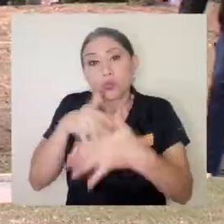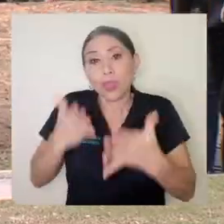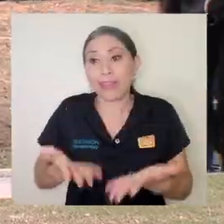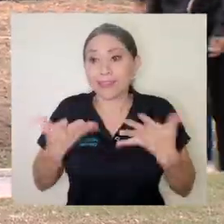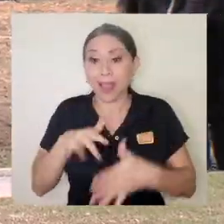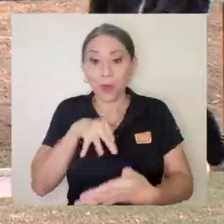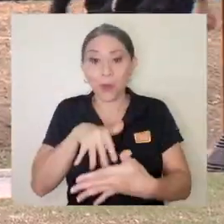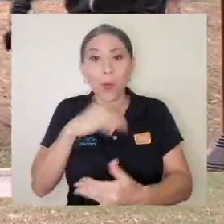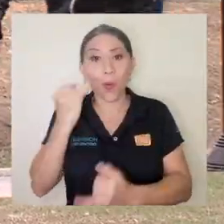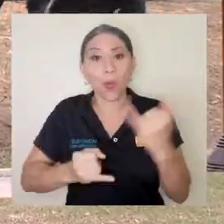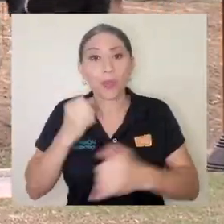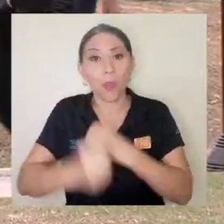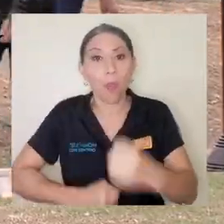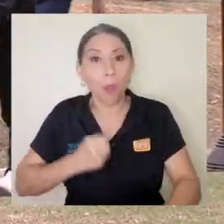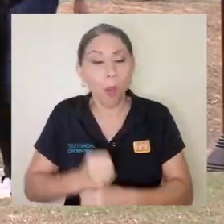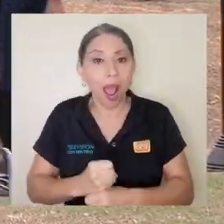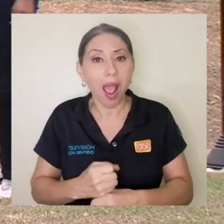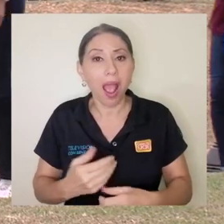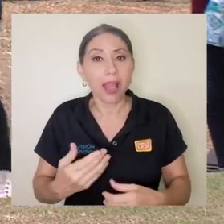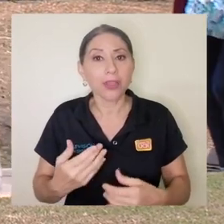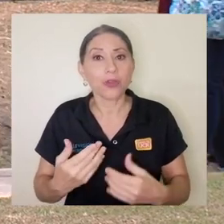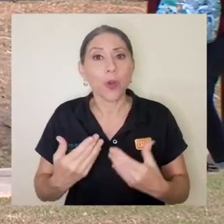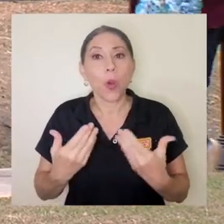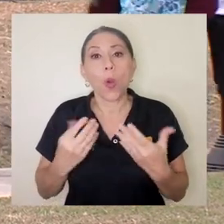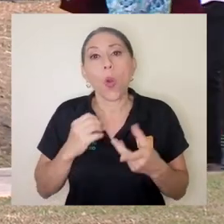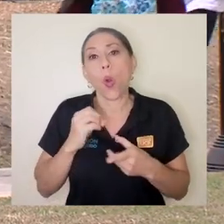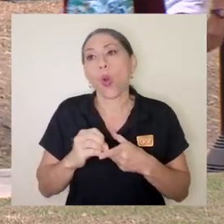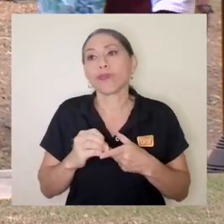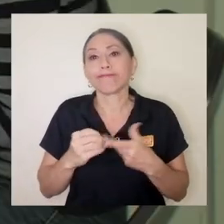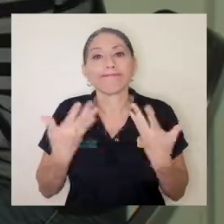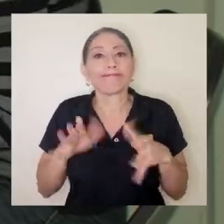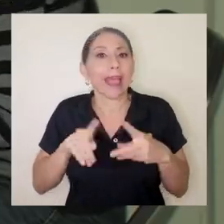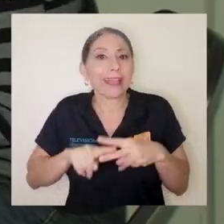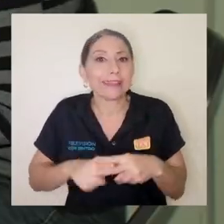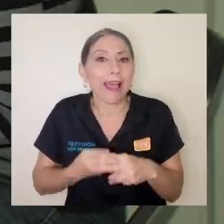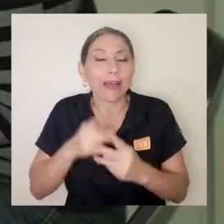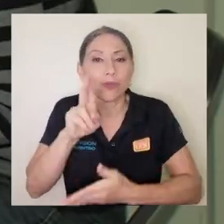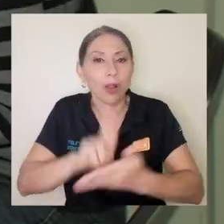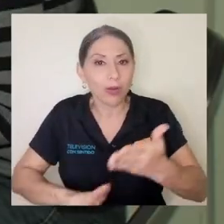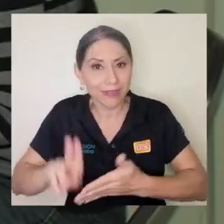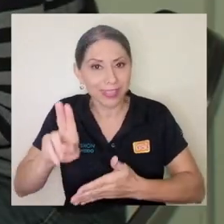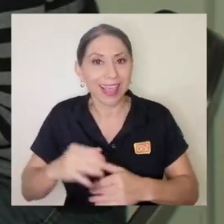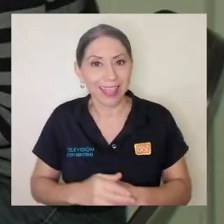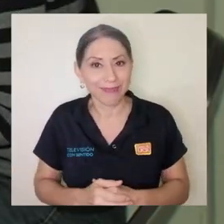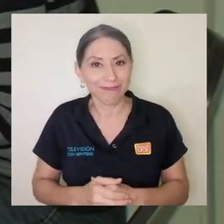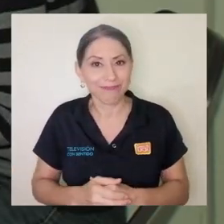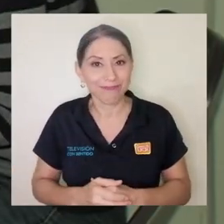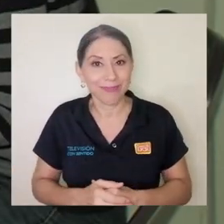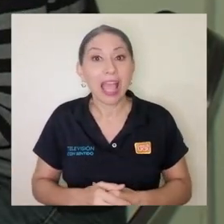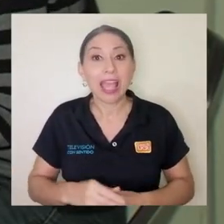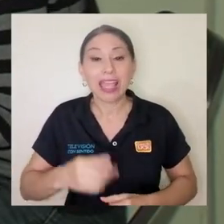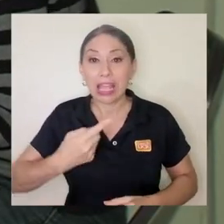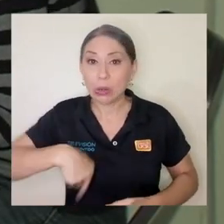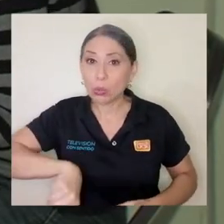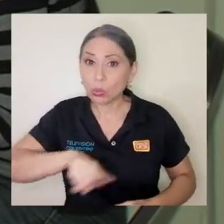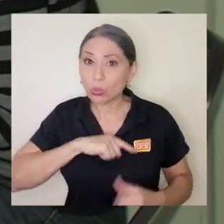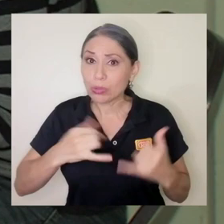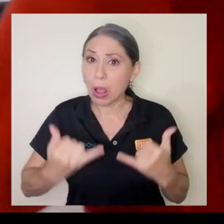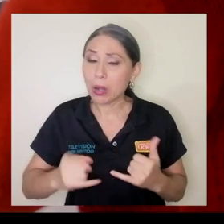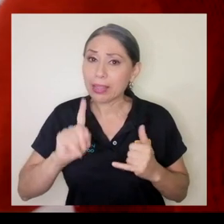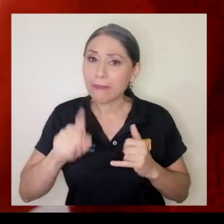que más bien estaban iniciando en la universidad, ¿verdad? El tema de ajustarnos a todo este